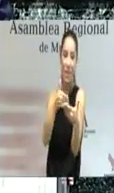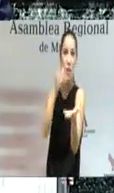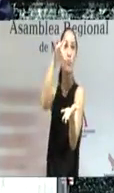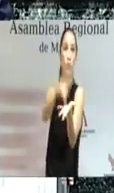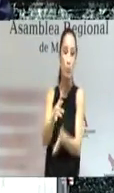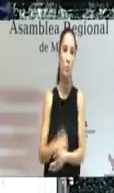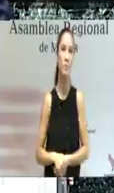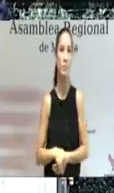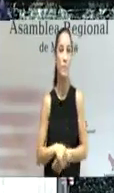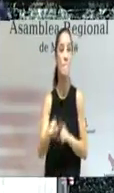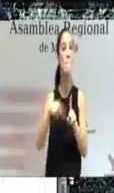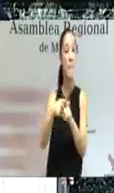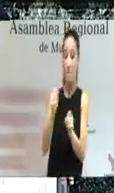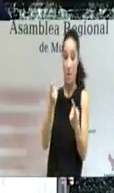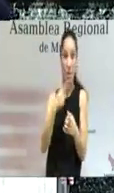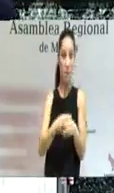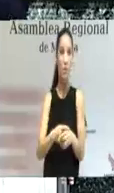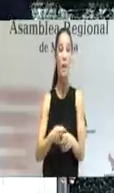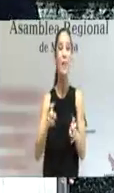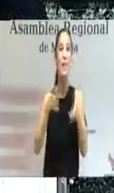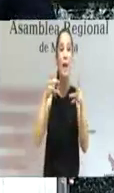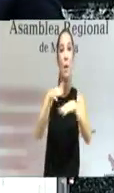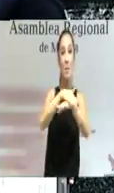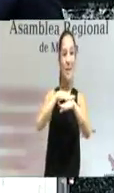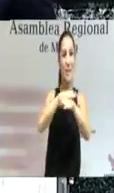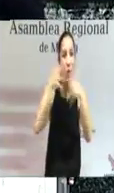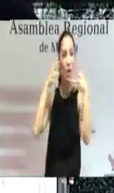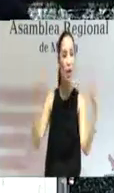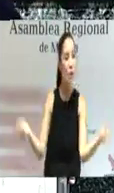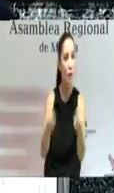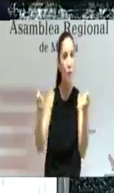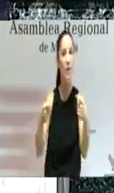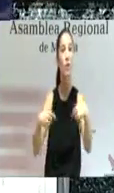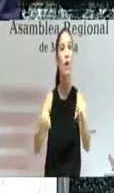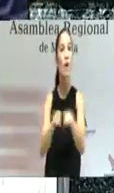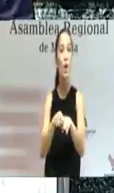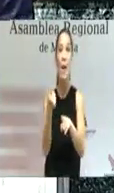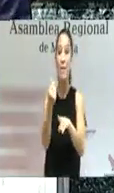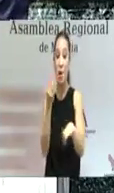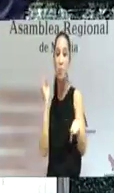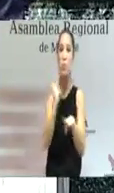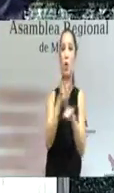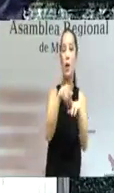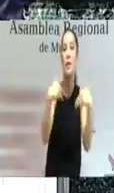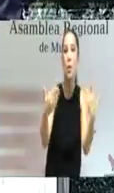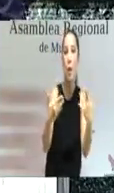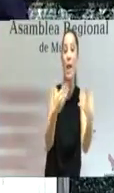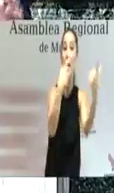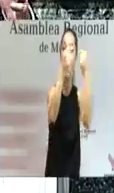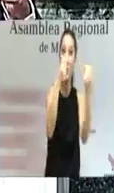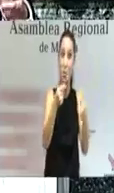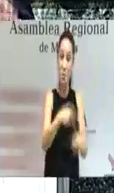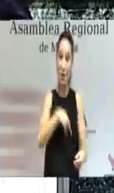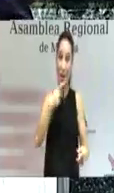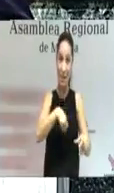Y además, por primera vez, el Ministerio de Fomento incluye una partida de 20 millones de euros en los presupuestos generales del Estado